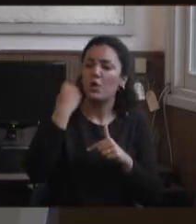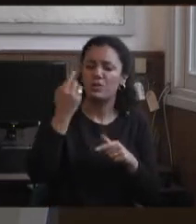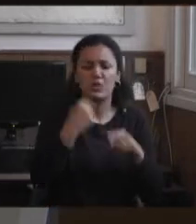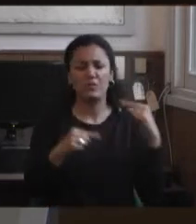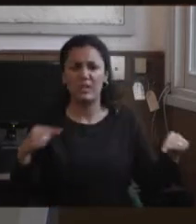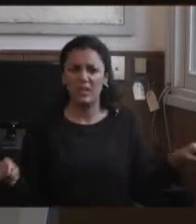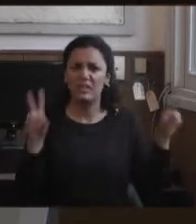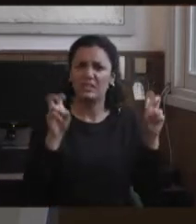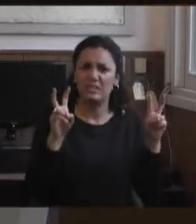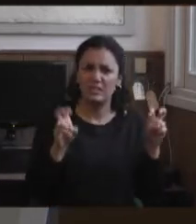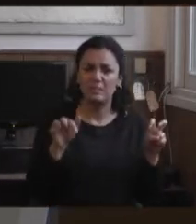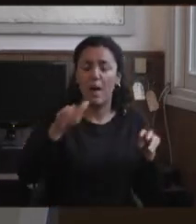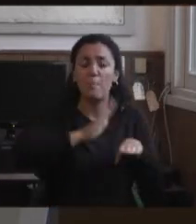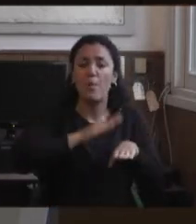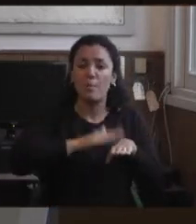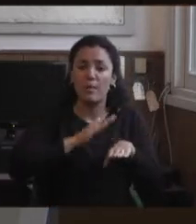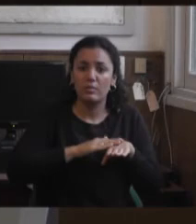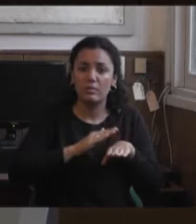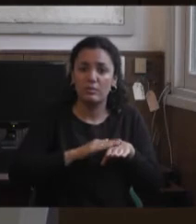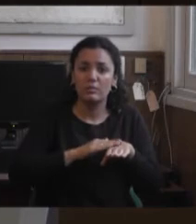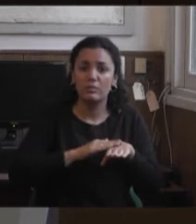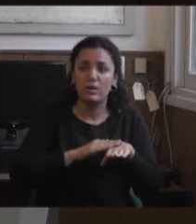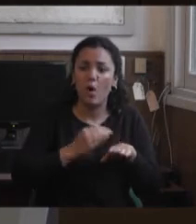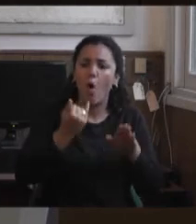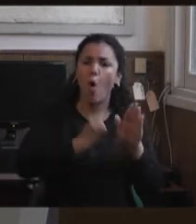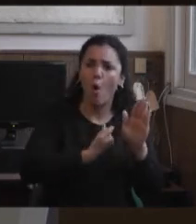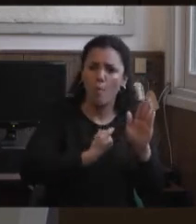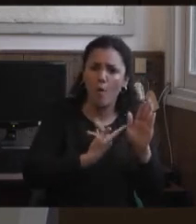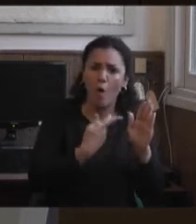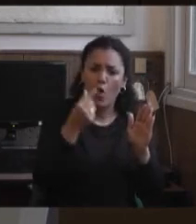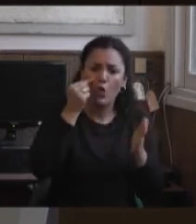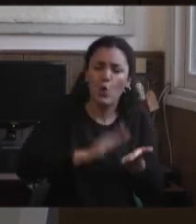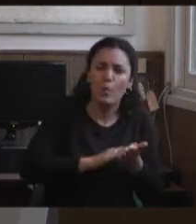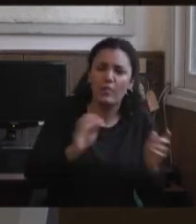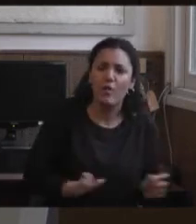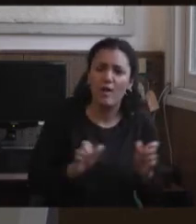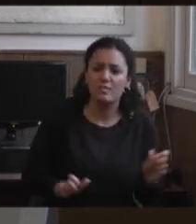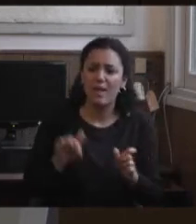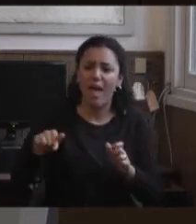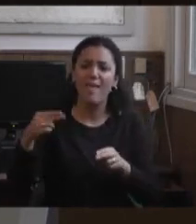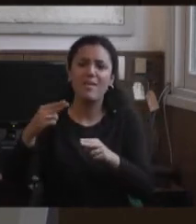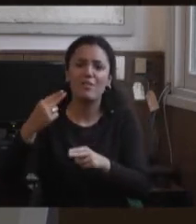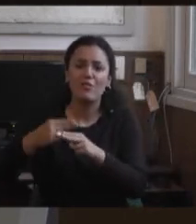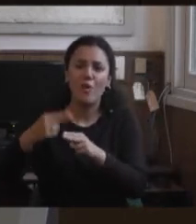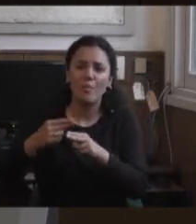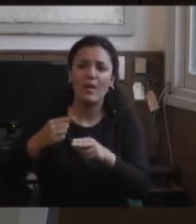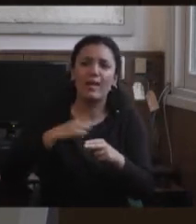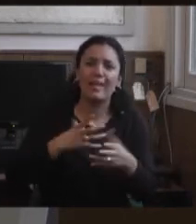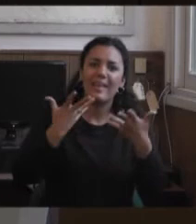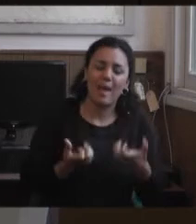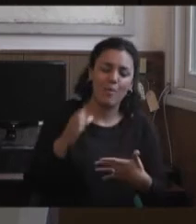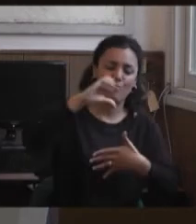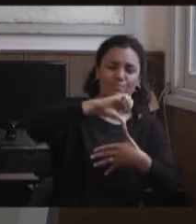y en el momento de debatir el documento para la creación, decidimos corrernos del nombre iberoamericano y llamarnos latinoamericanos.